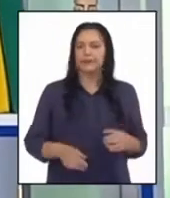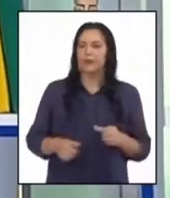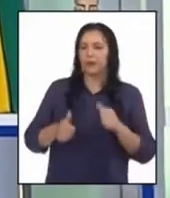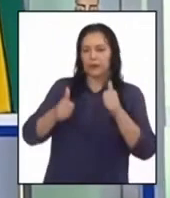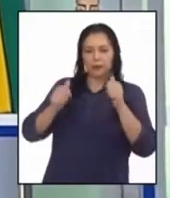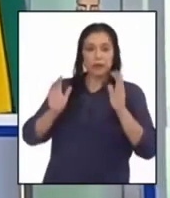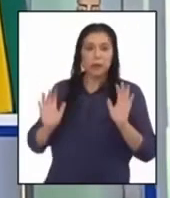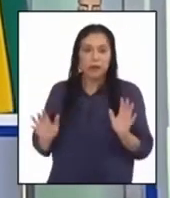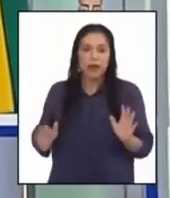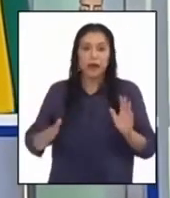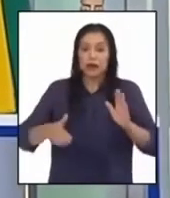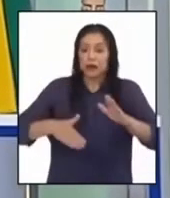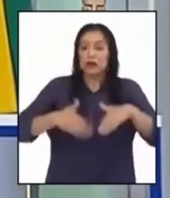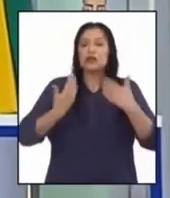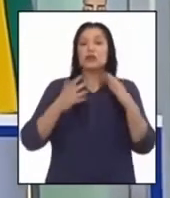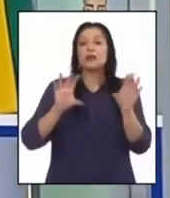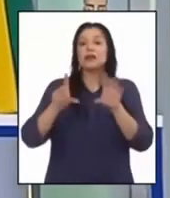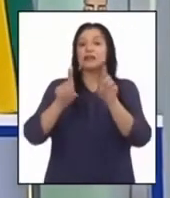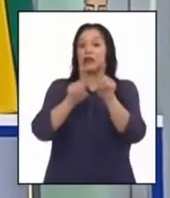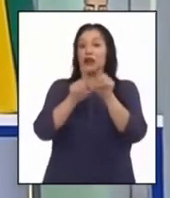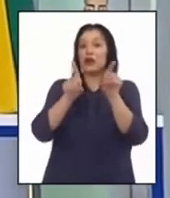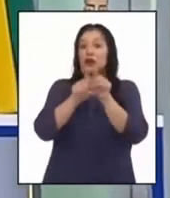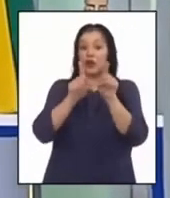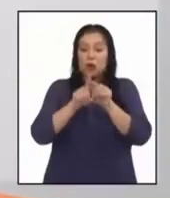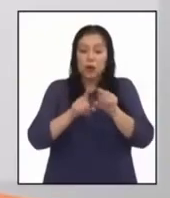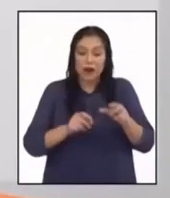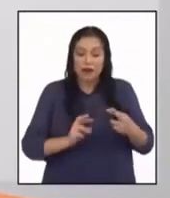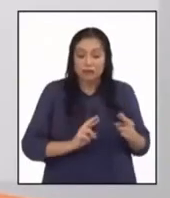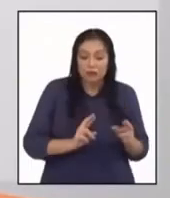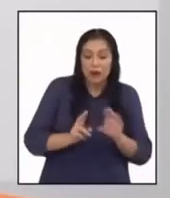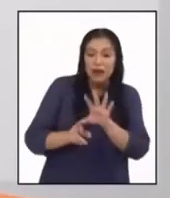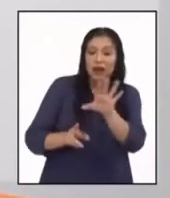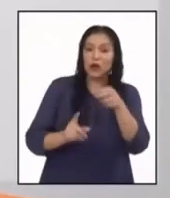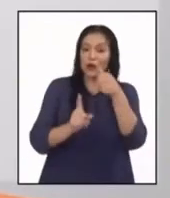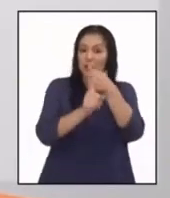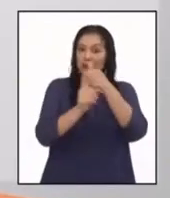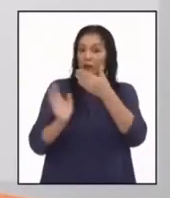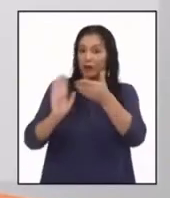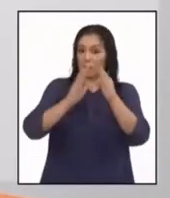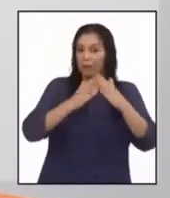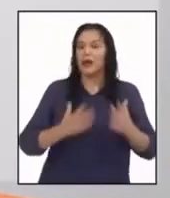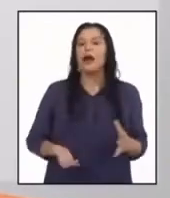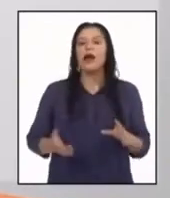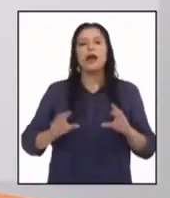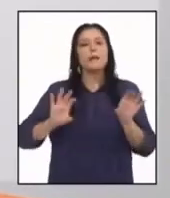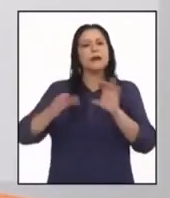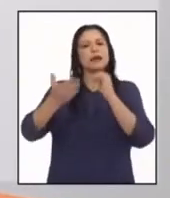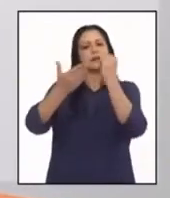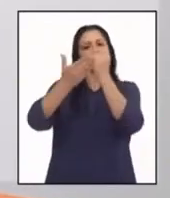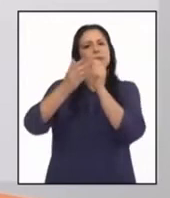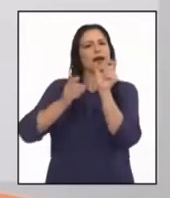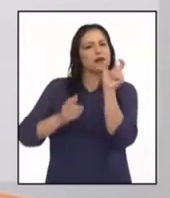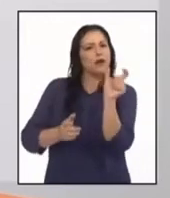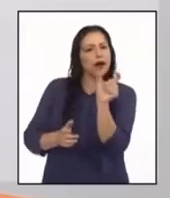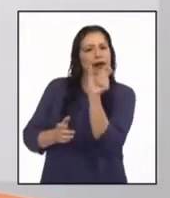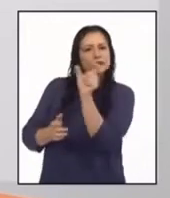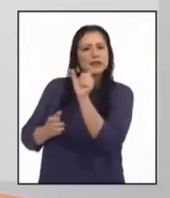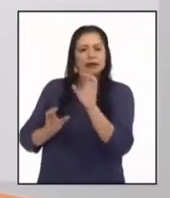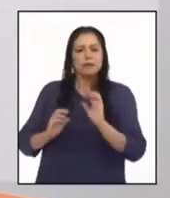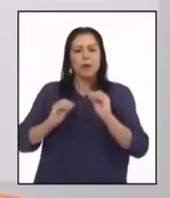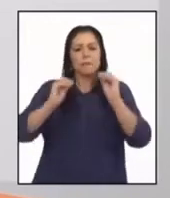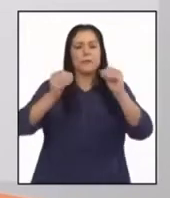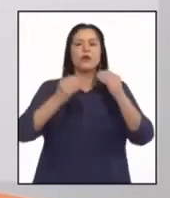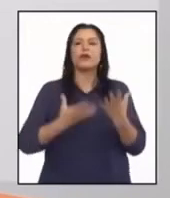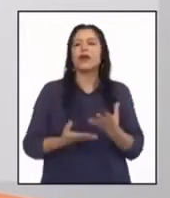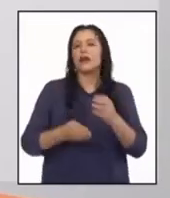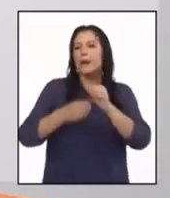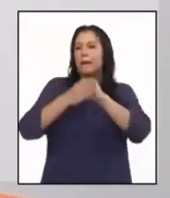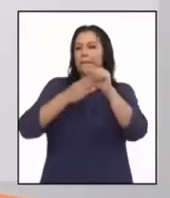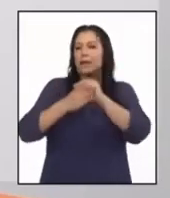¡GENIAL! Tú puedes hacer lo mismo con la cuenca de tu localidad, ¿eh? Para elaborar el plano a escala, debemos de aplicar los conocimientos que han